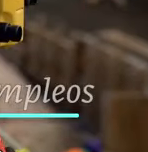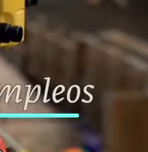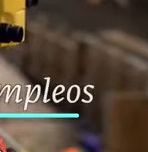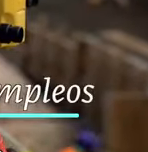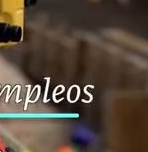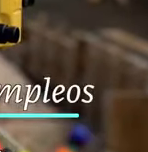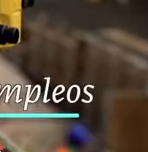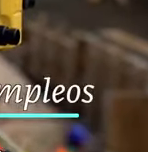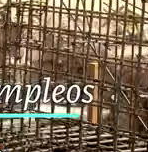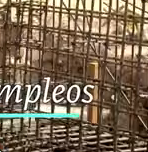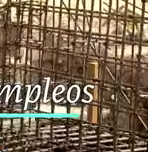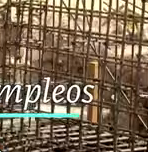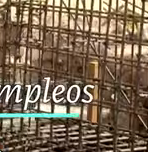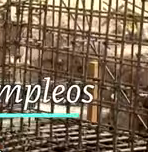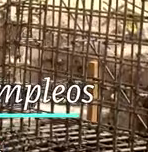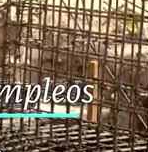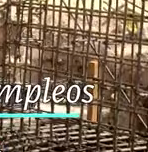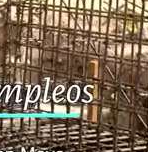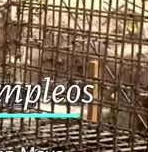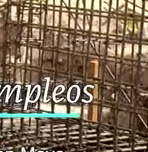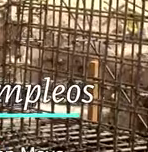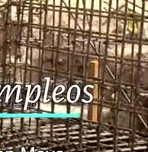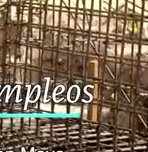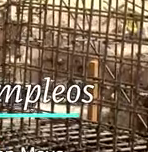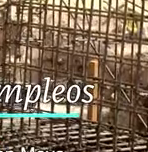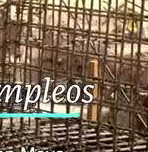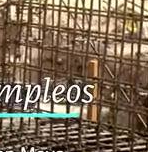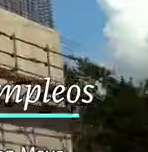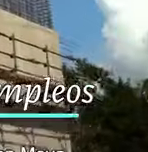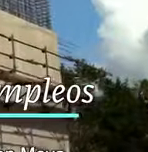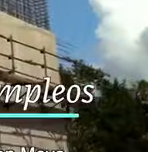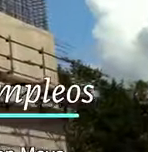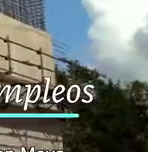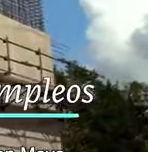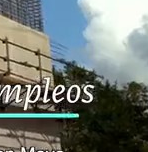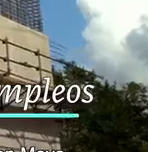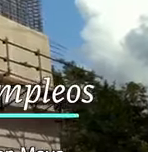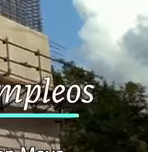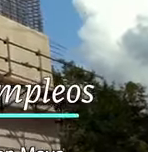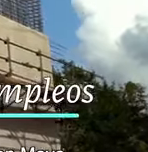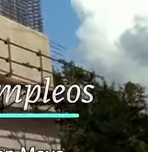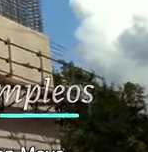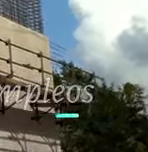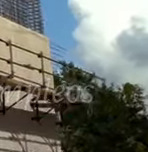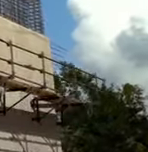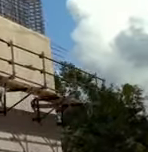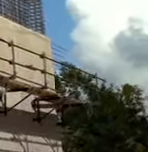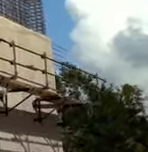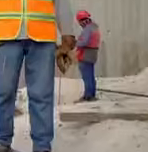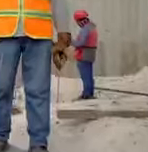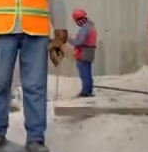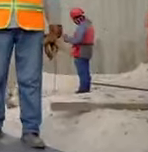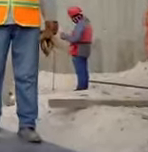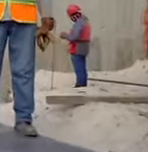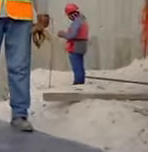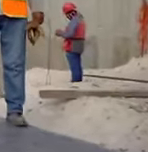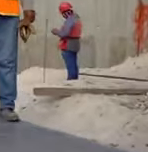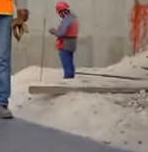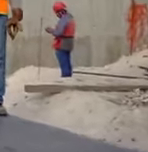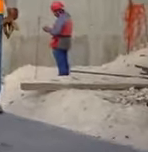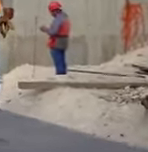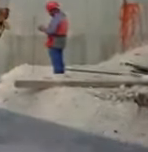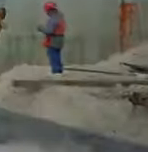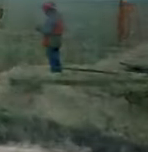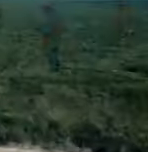,385 empleos generados en el sureste de México por el proyecto del Tren Maya. El Tren Maya avanza.